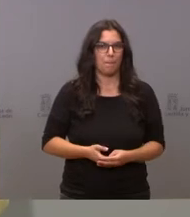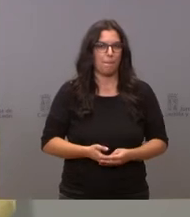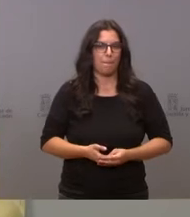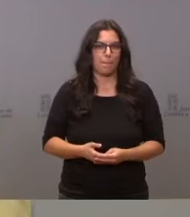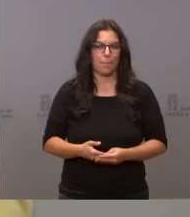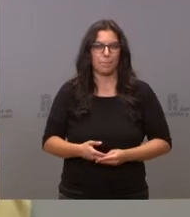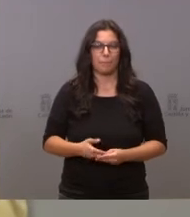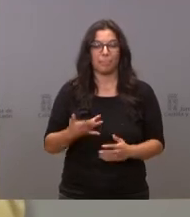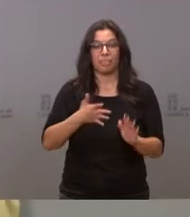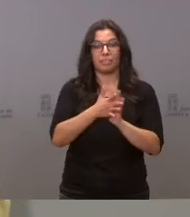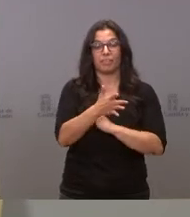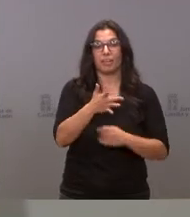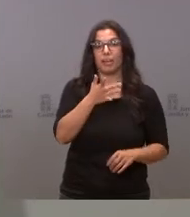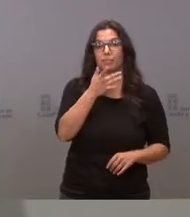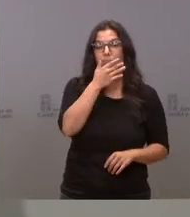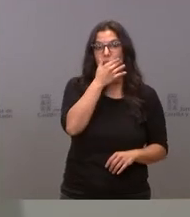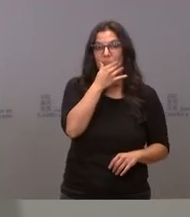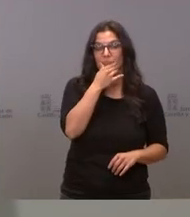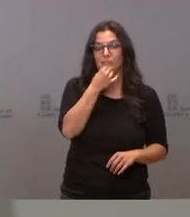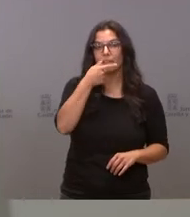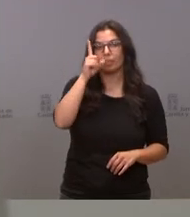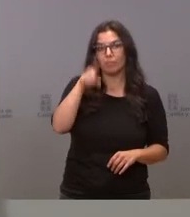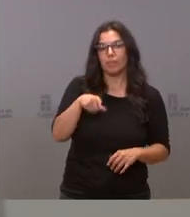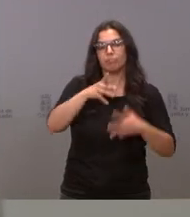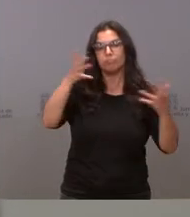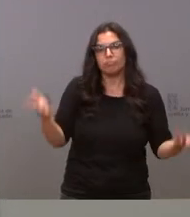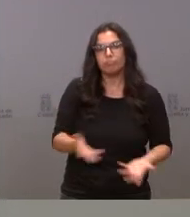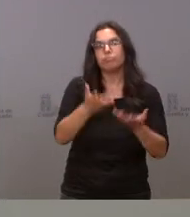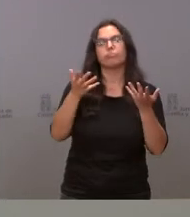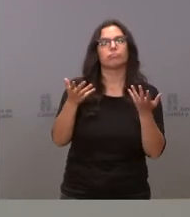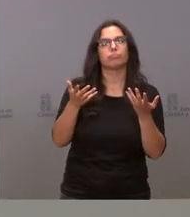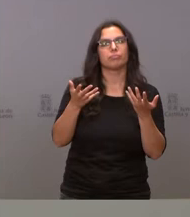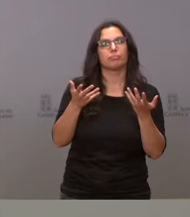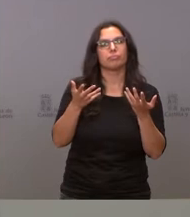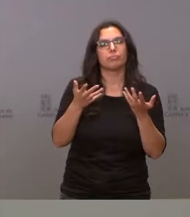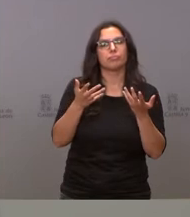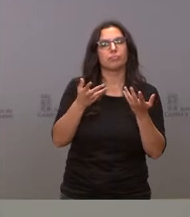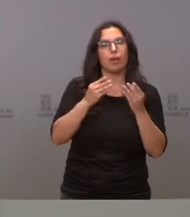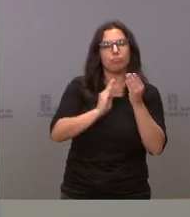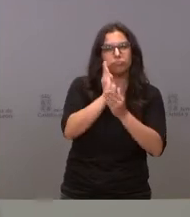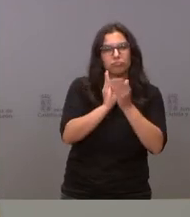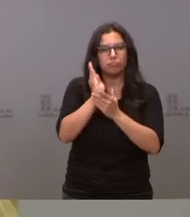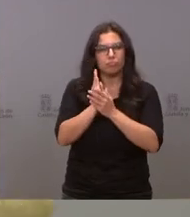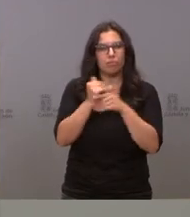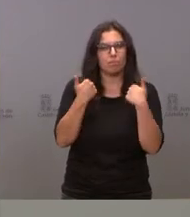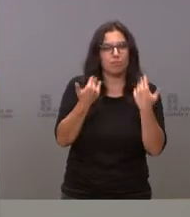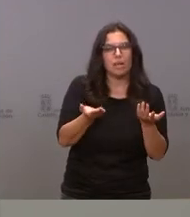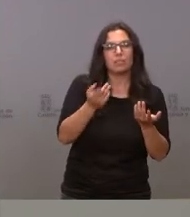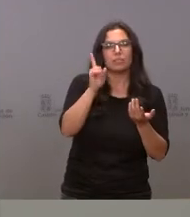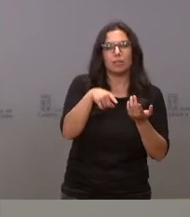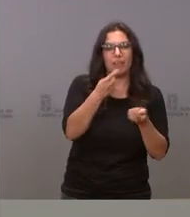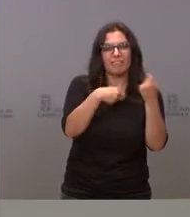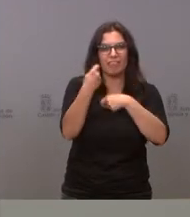Se trata, por tanto, de también promover el fomento, la mejora de la productividad, el desarrollo de canales nuevos de